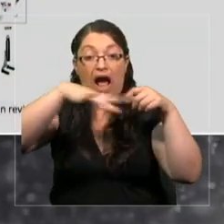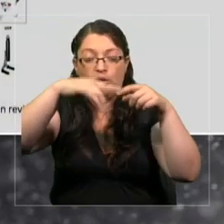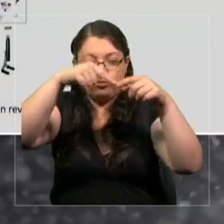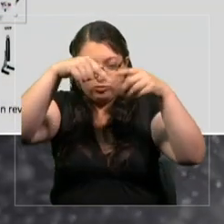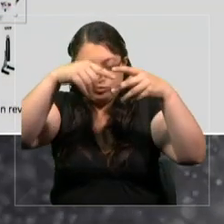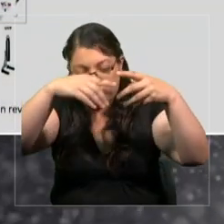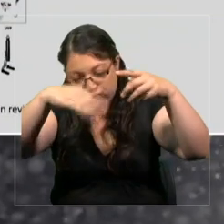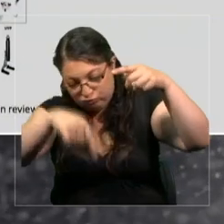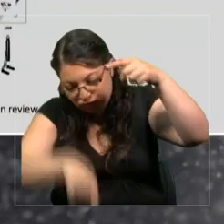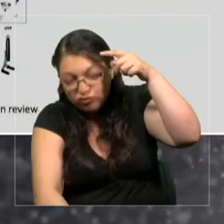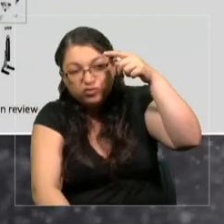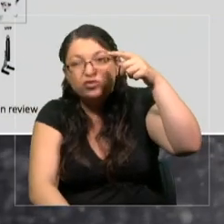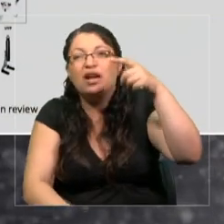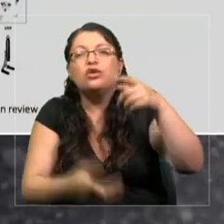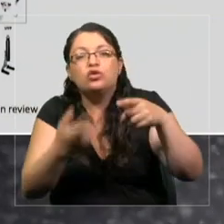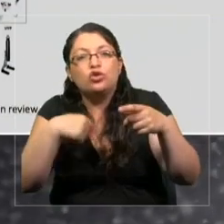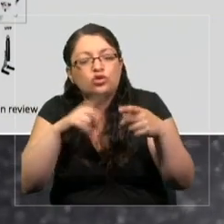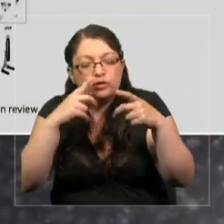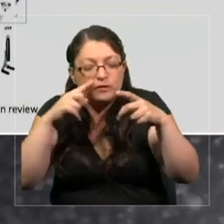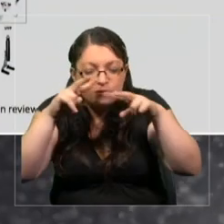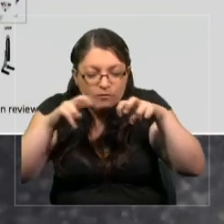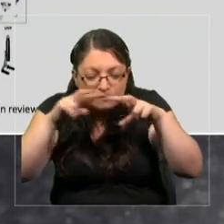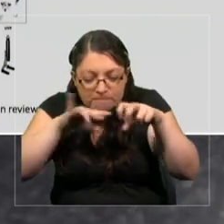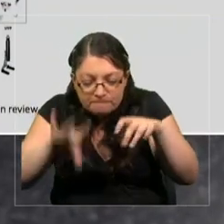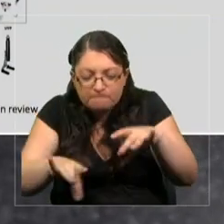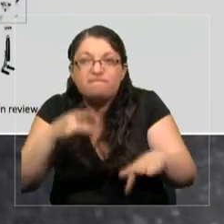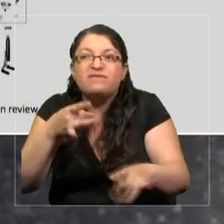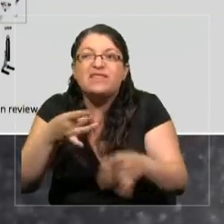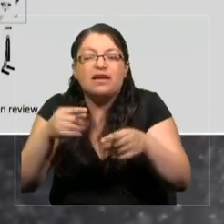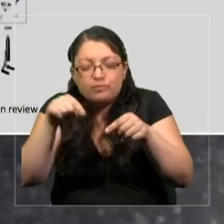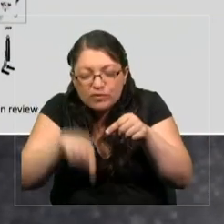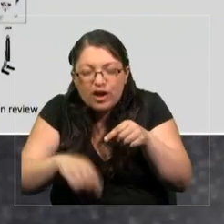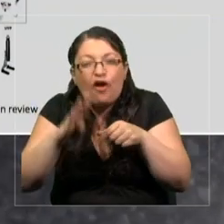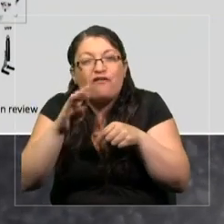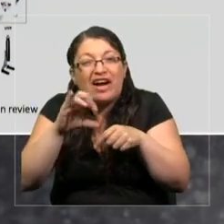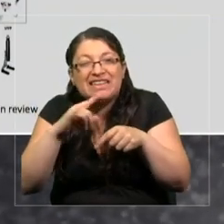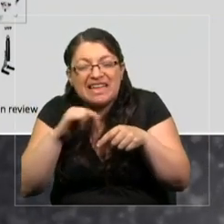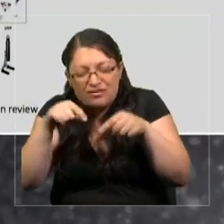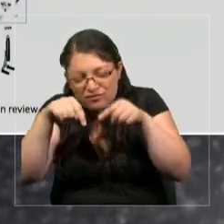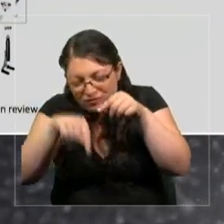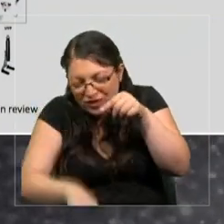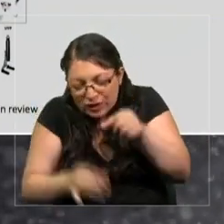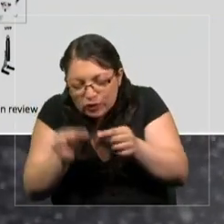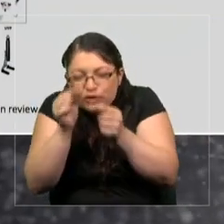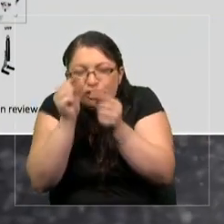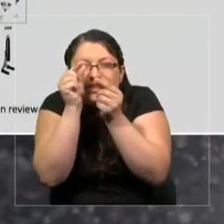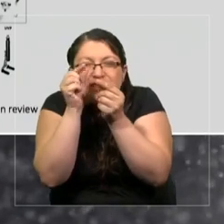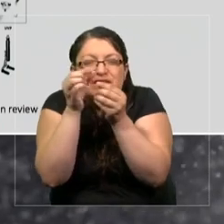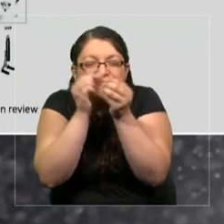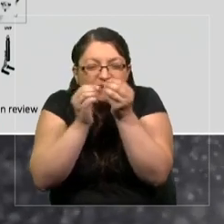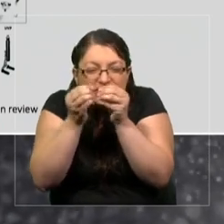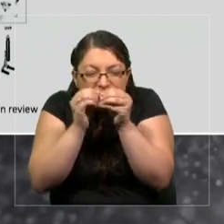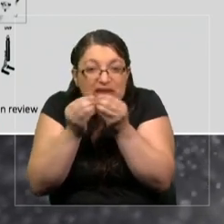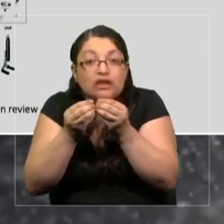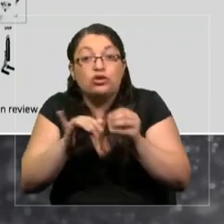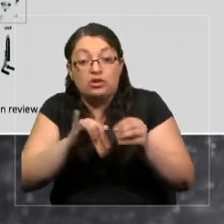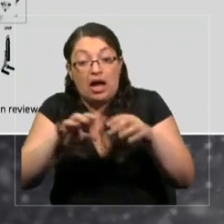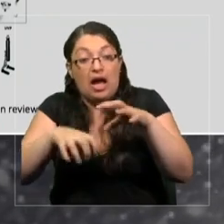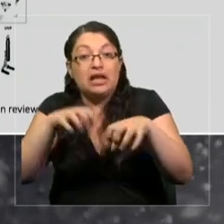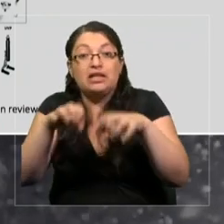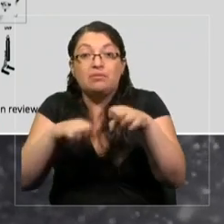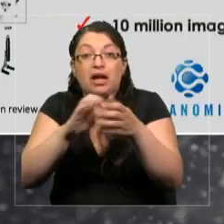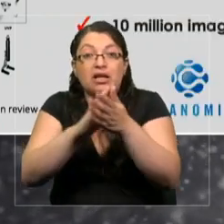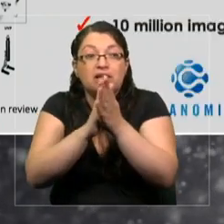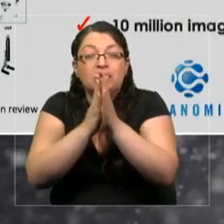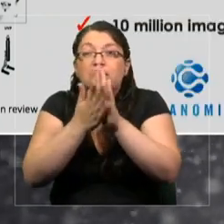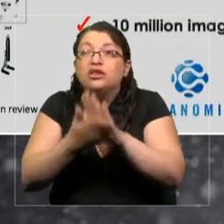muestreando desde bacterias, desde protistos, animales y todo el espectro de la vida. Y